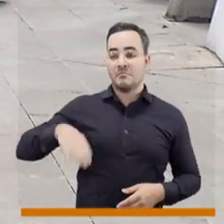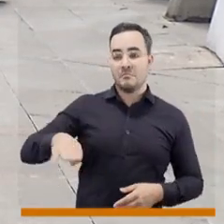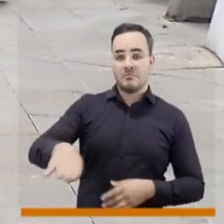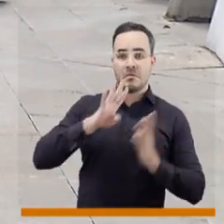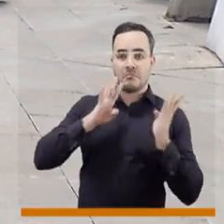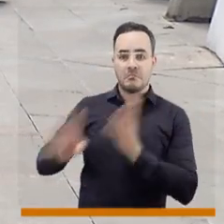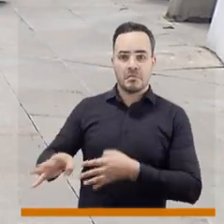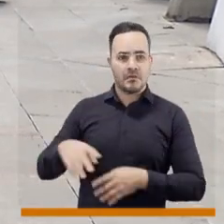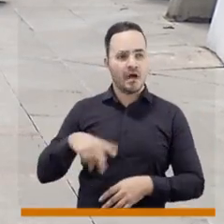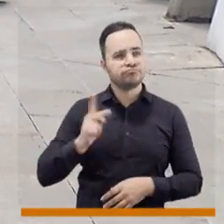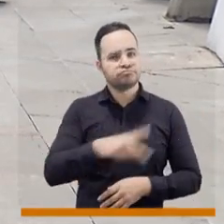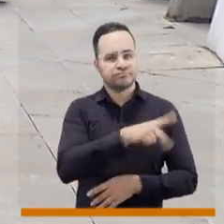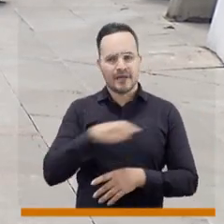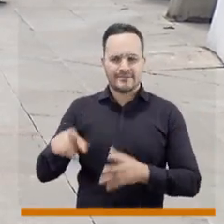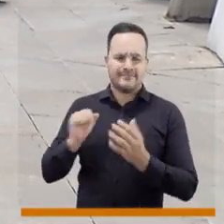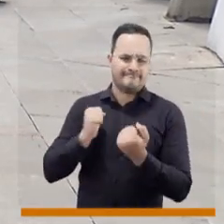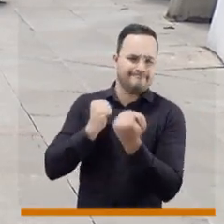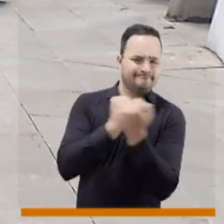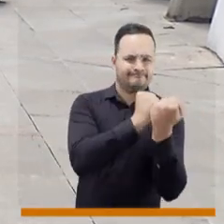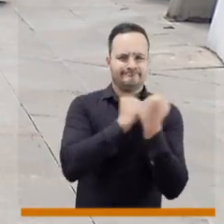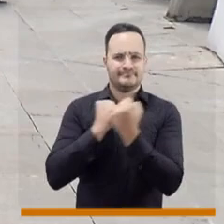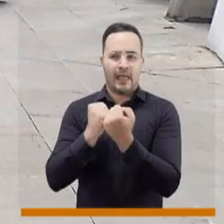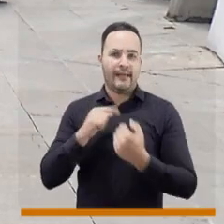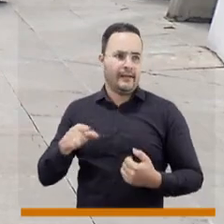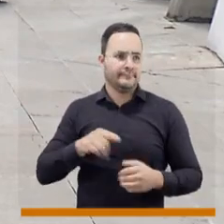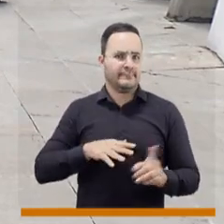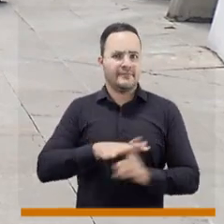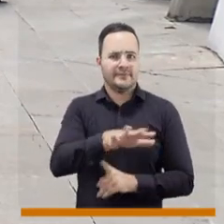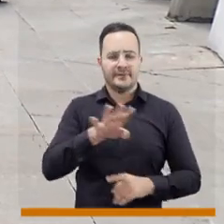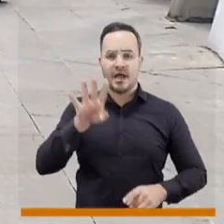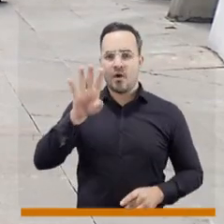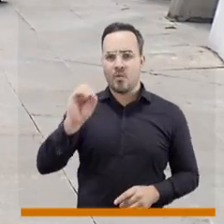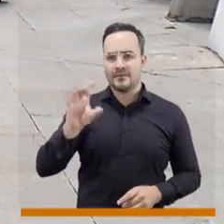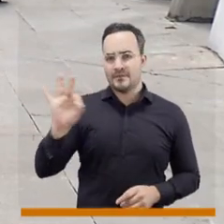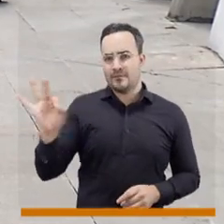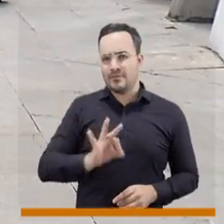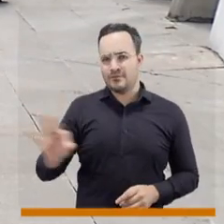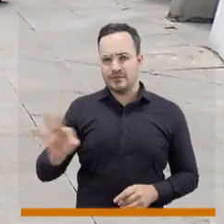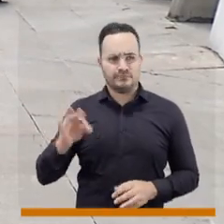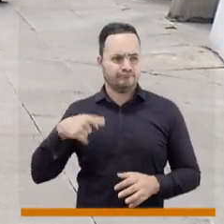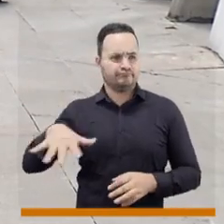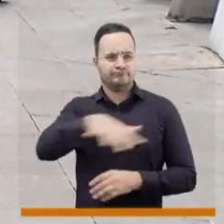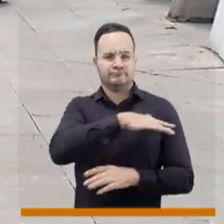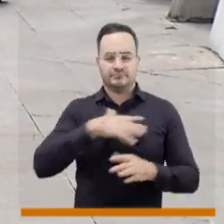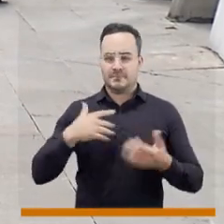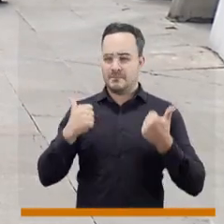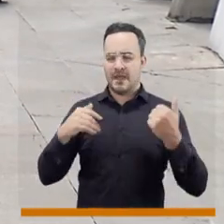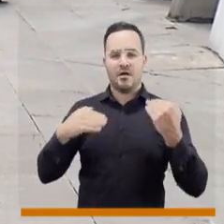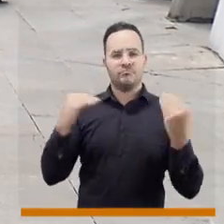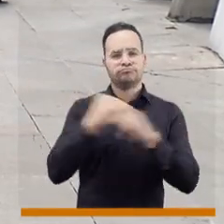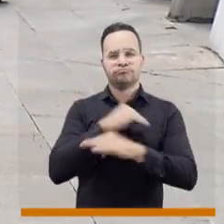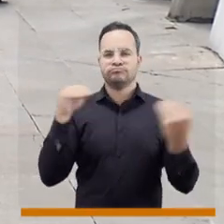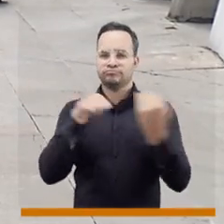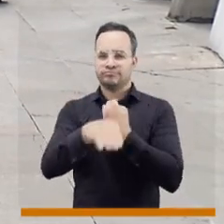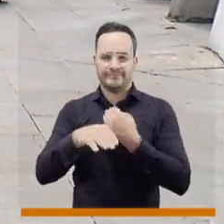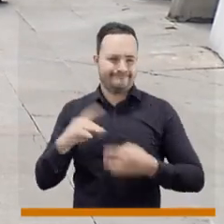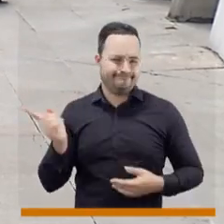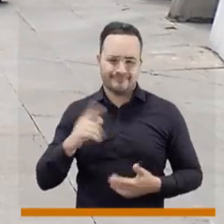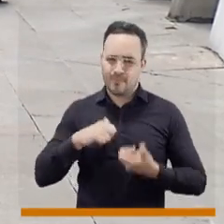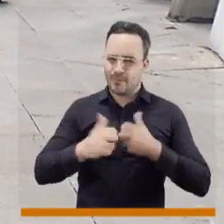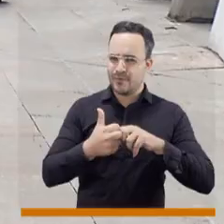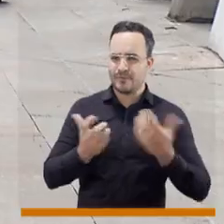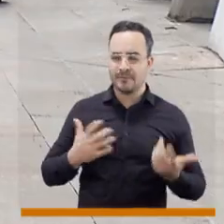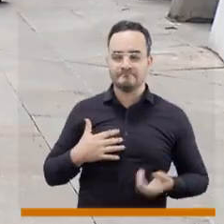aportan al tráfico generando el 40% de las congestiones en las vías de Medellín. Un tema al que el concejal